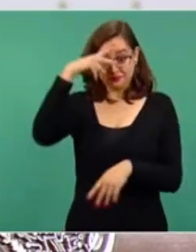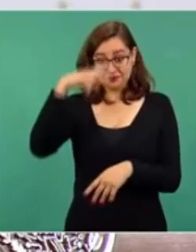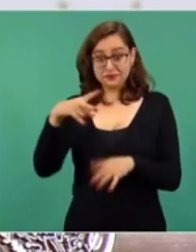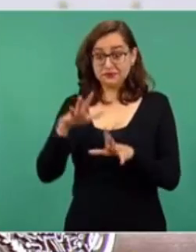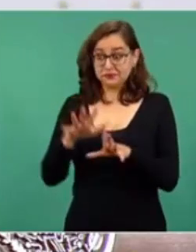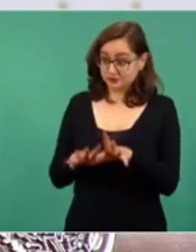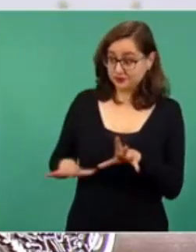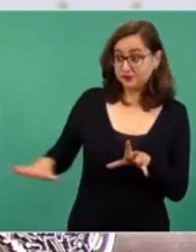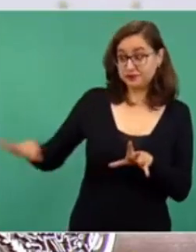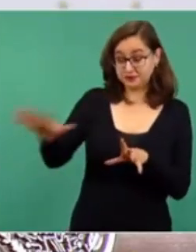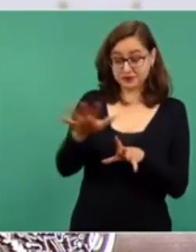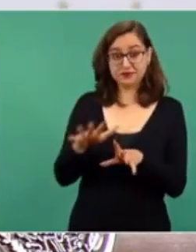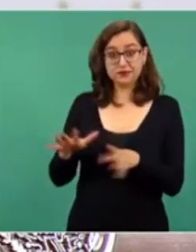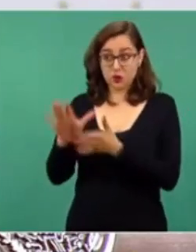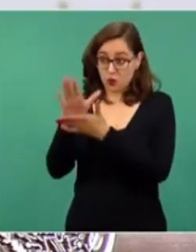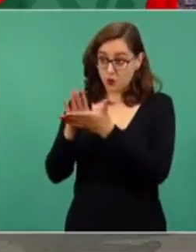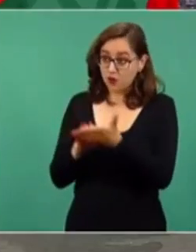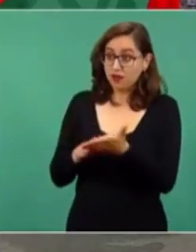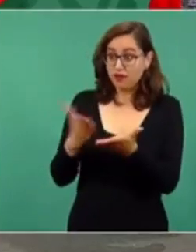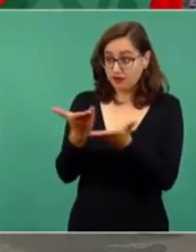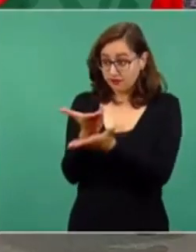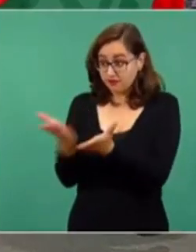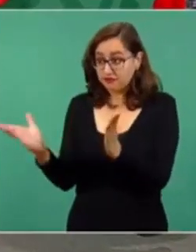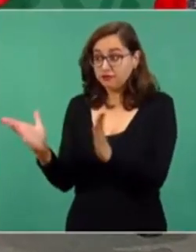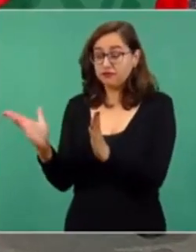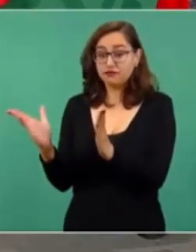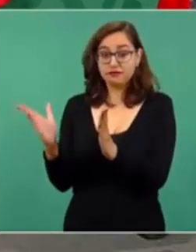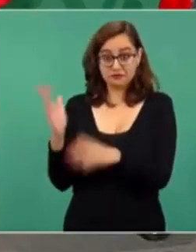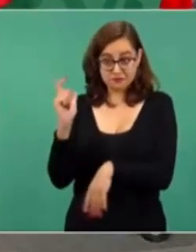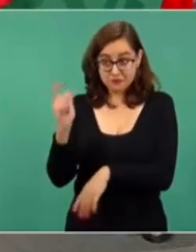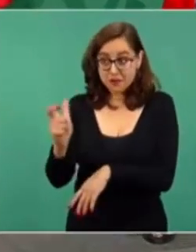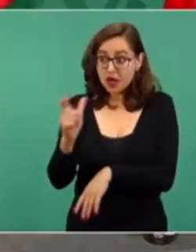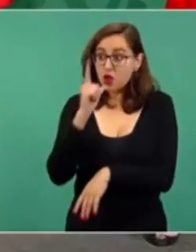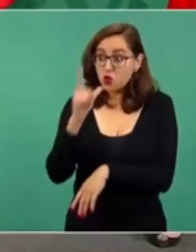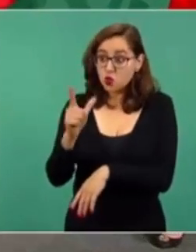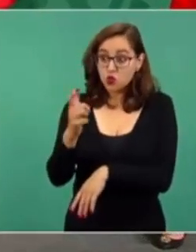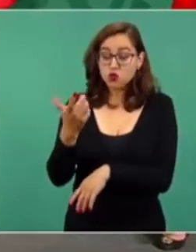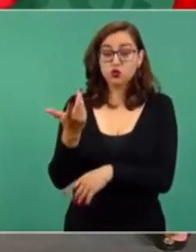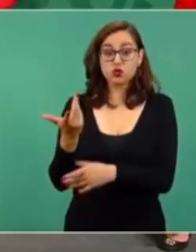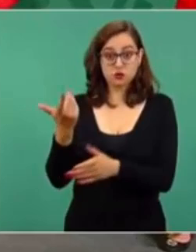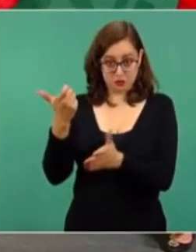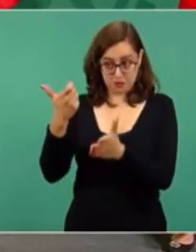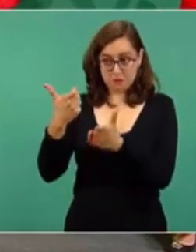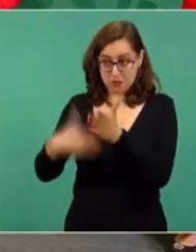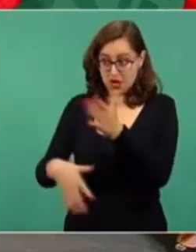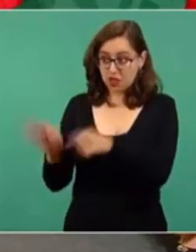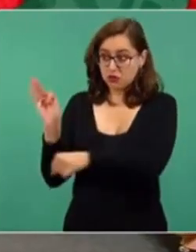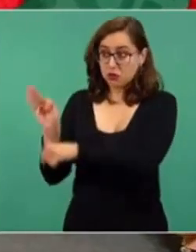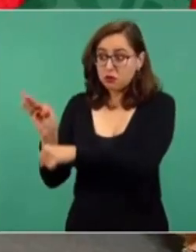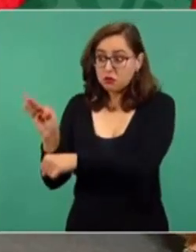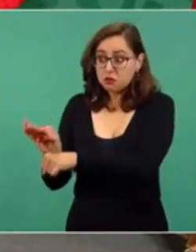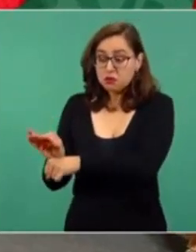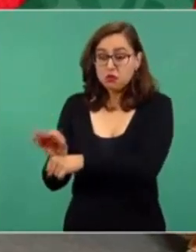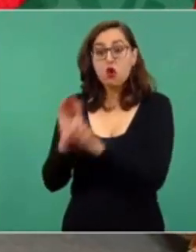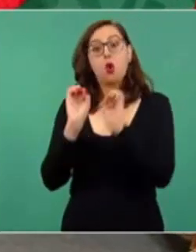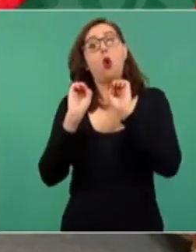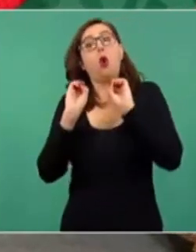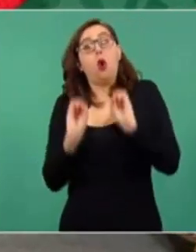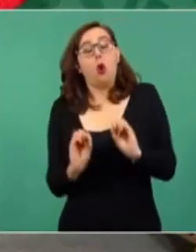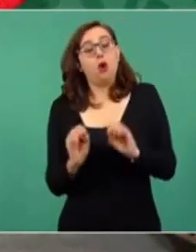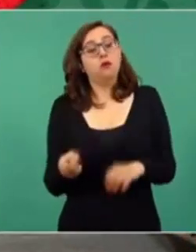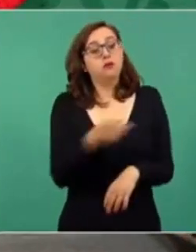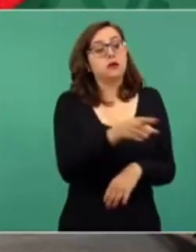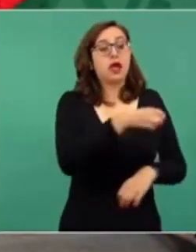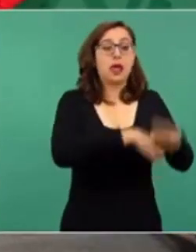del usuario o están a favor de las empresas, de los grupos de